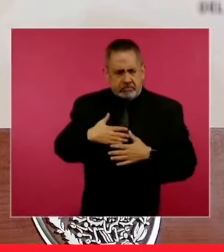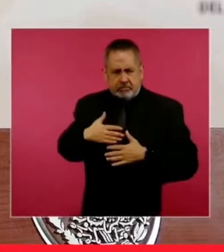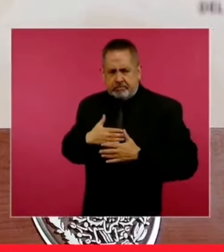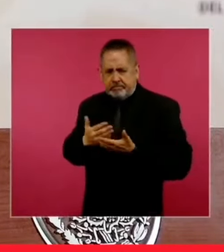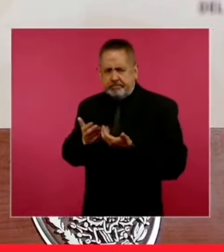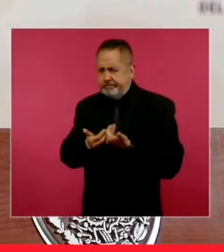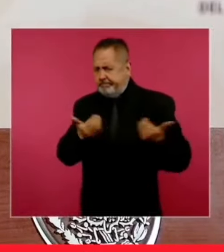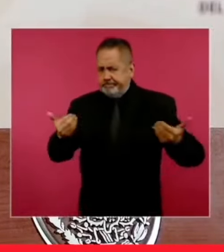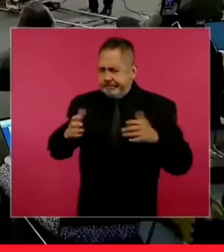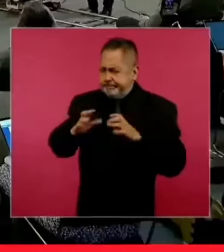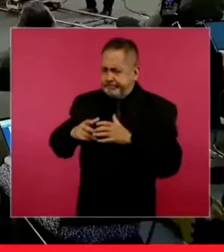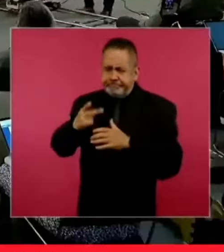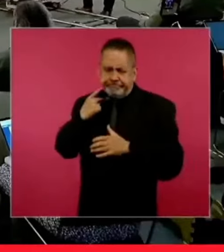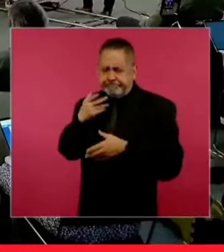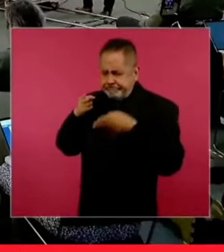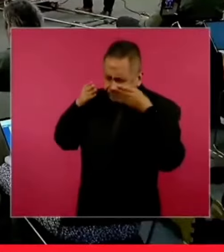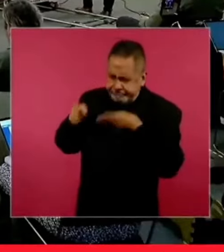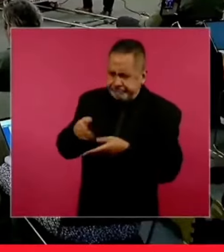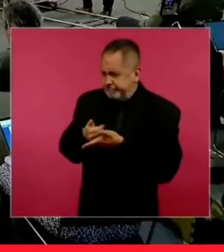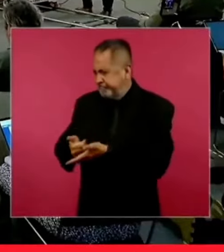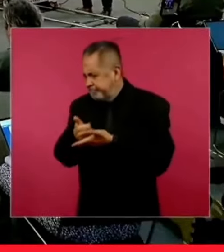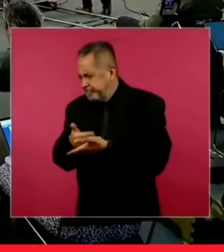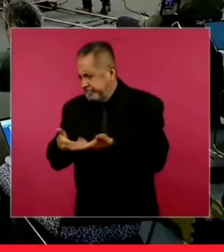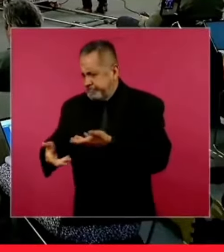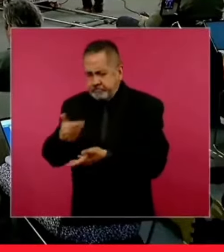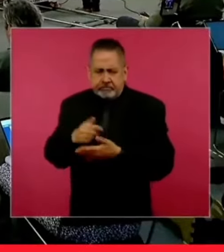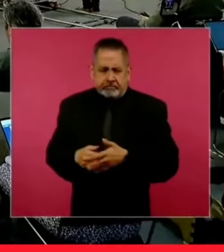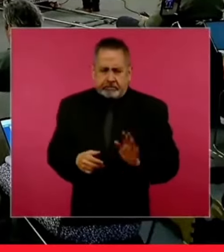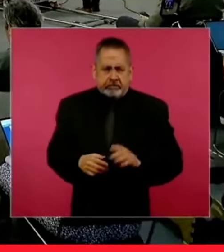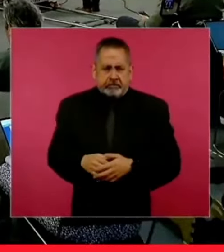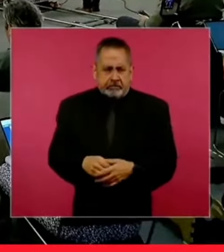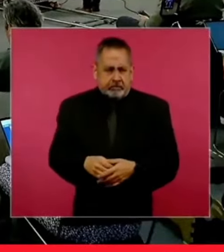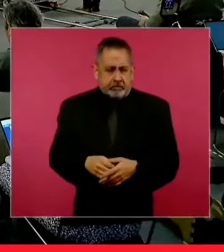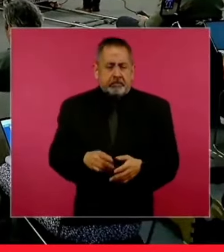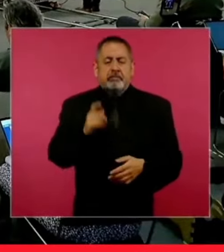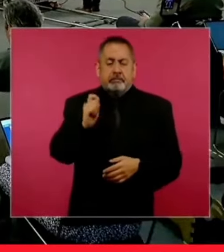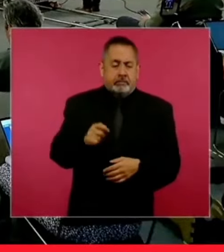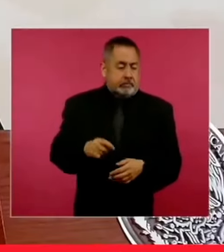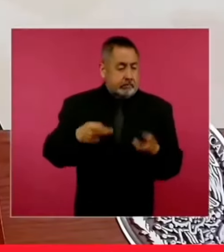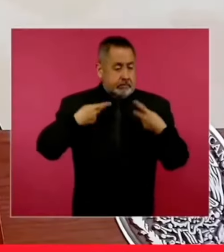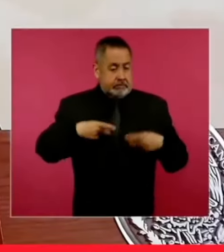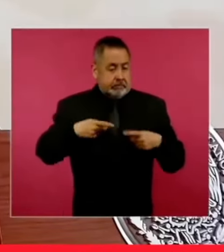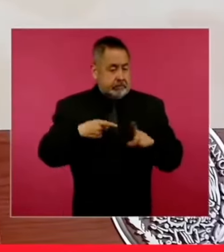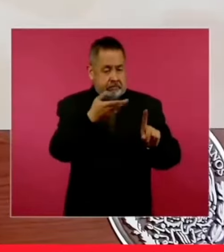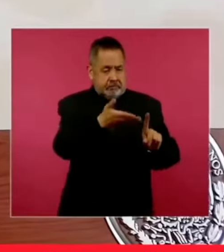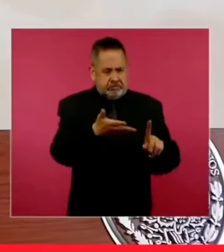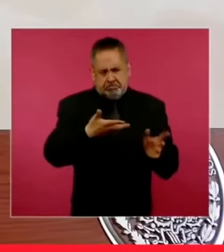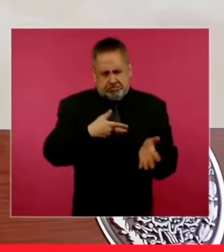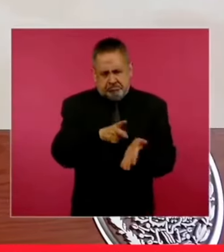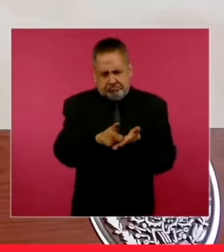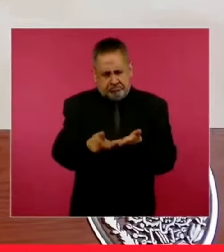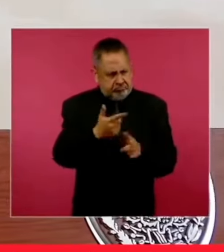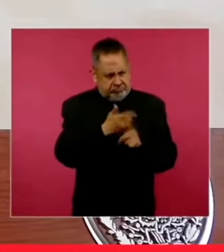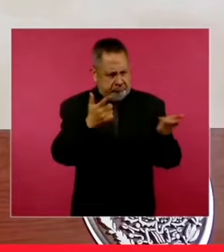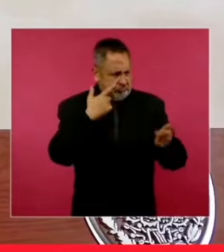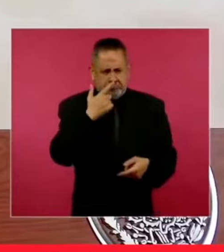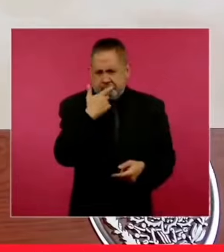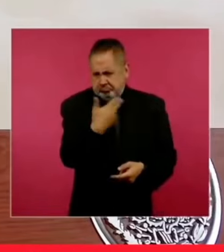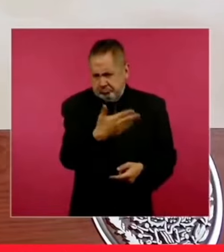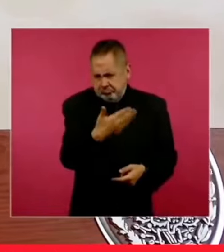O que tiene el derecho y es legítimo